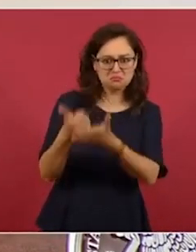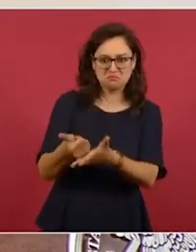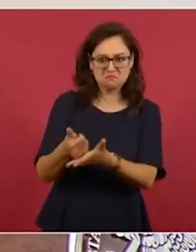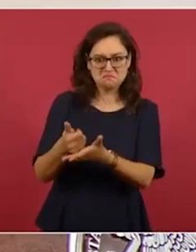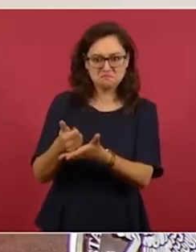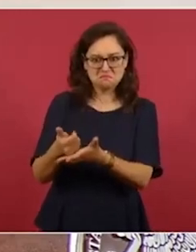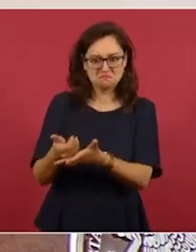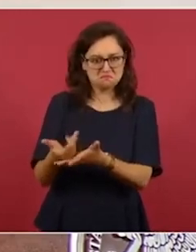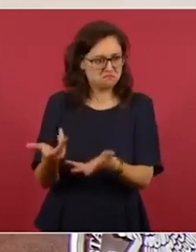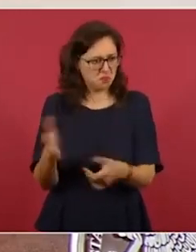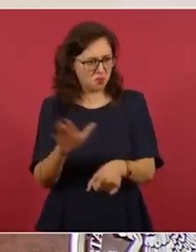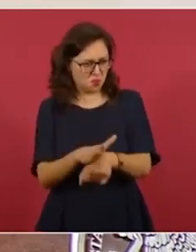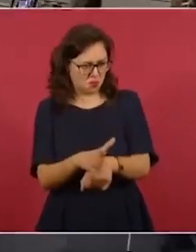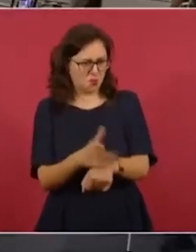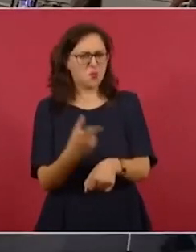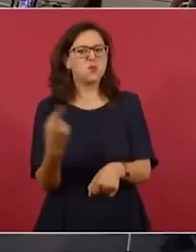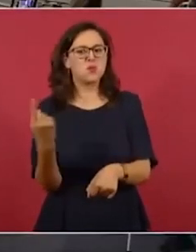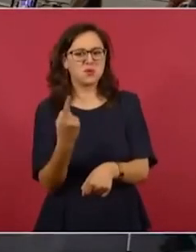¿por qué